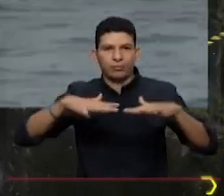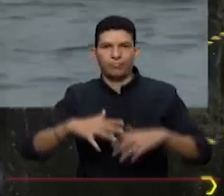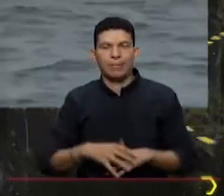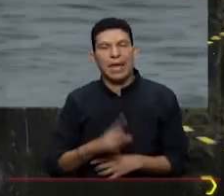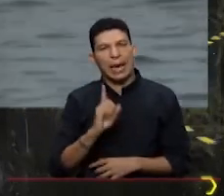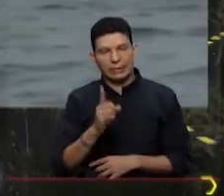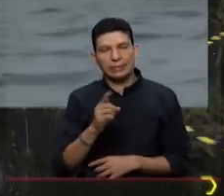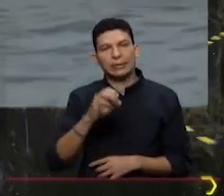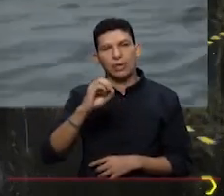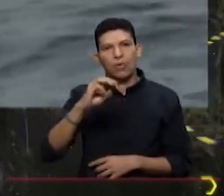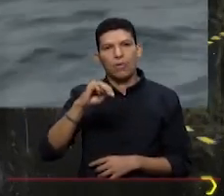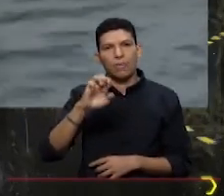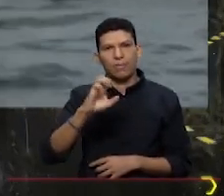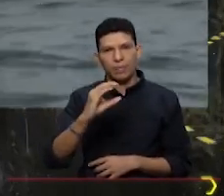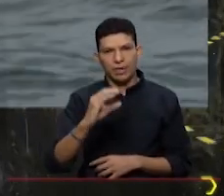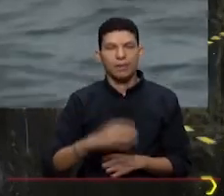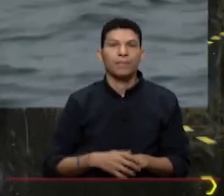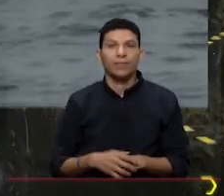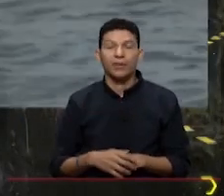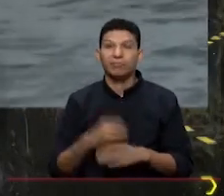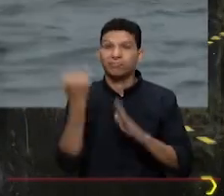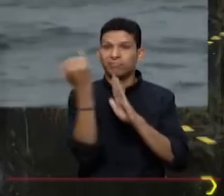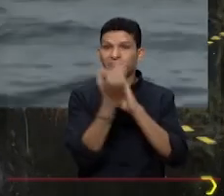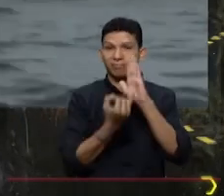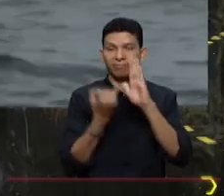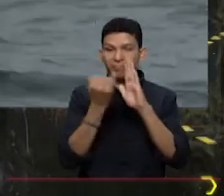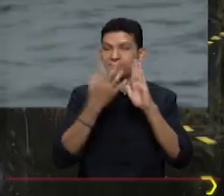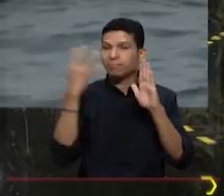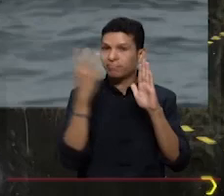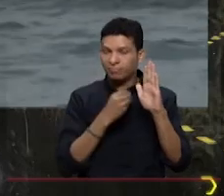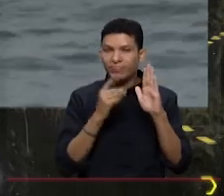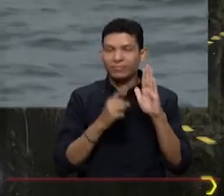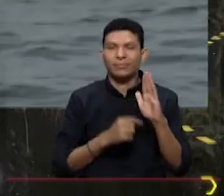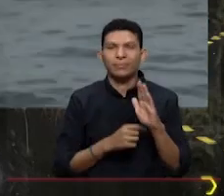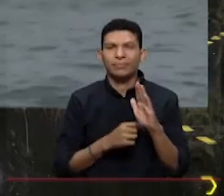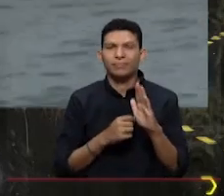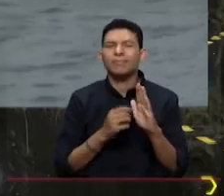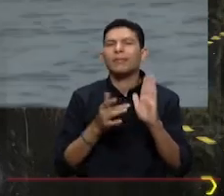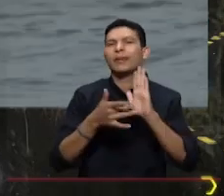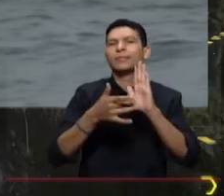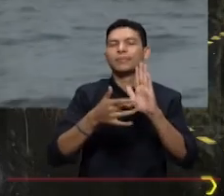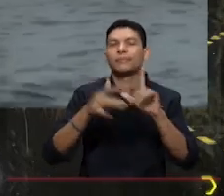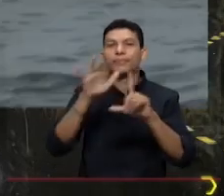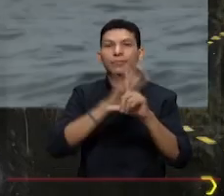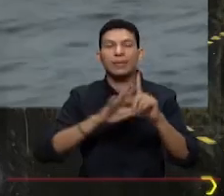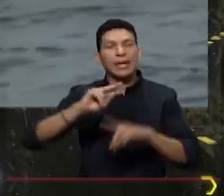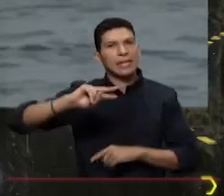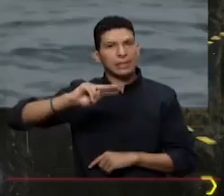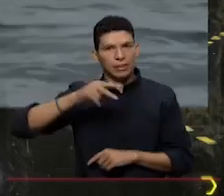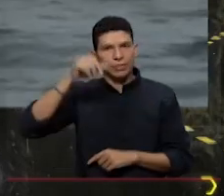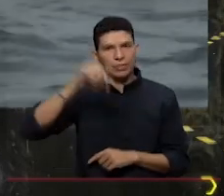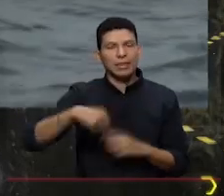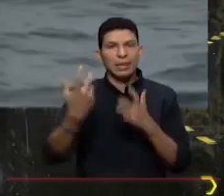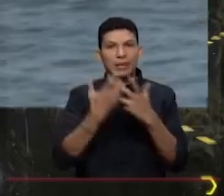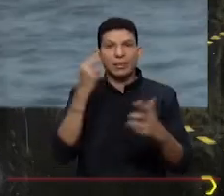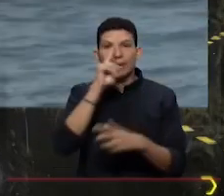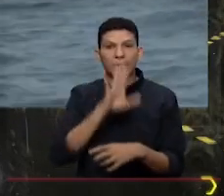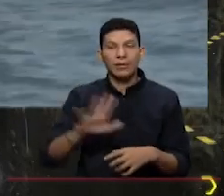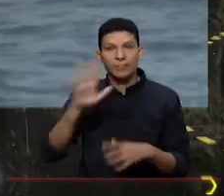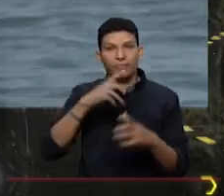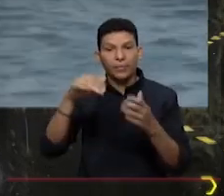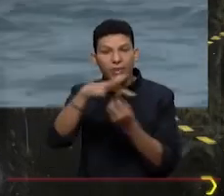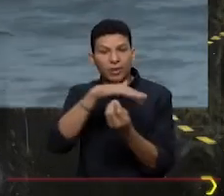es una OMEG. Qué lindas imágenes estamos viendo. Biólogo, usted presentó en la segunda cumbre de los océanos del Sistema Nacional